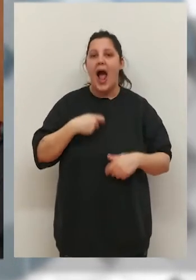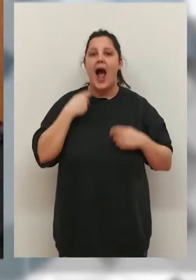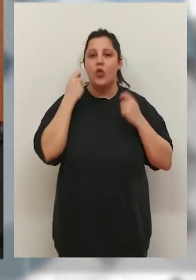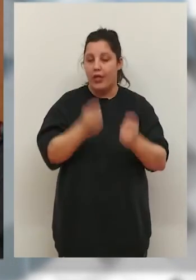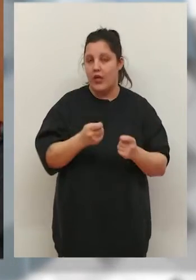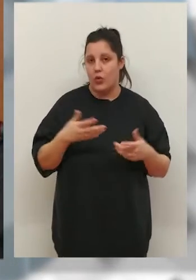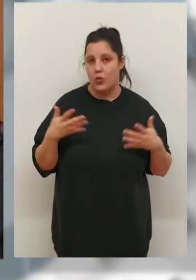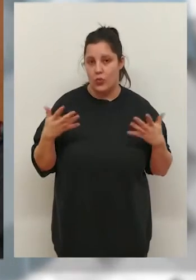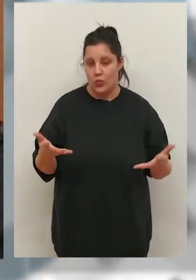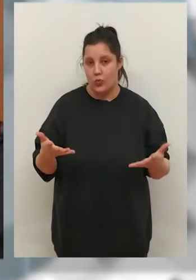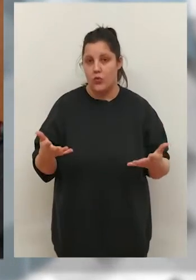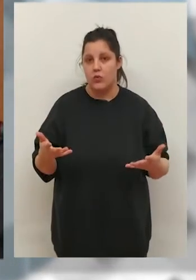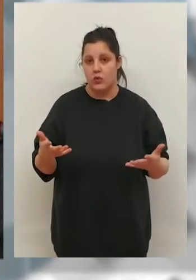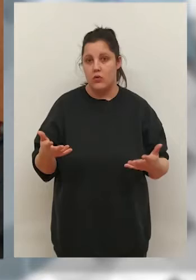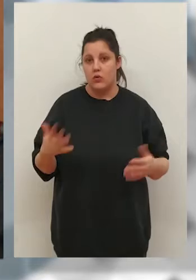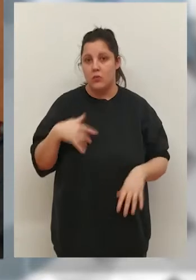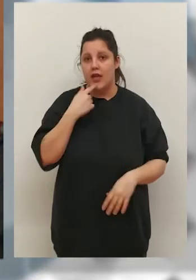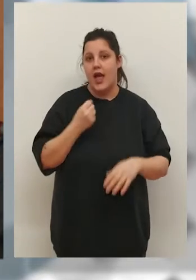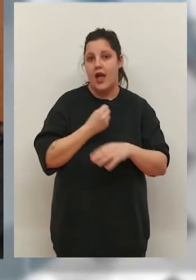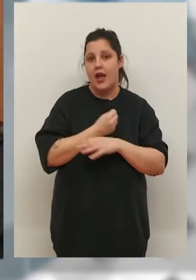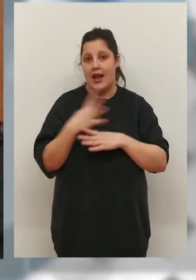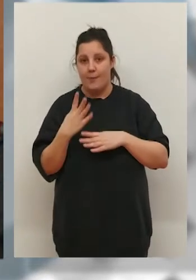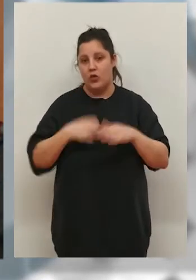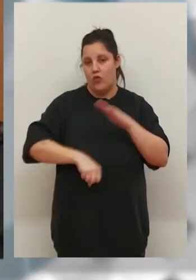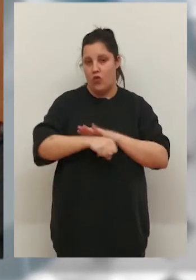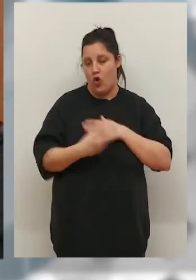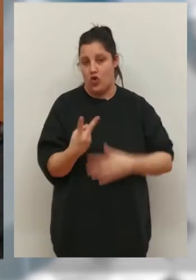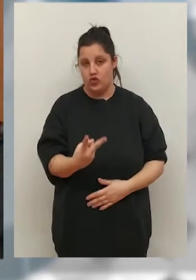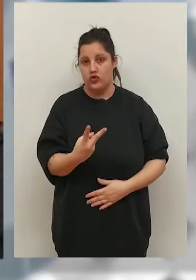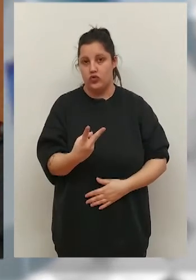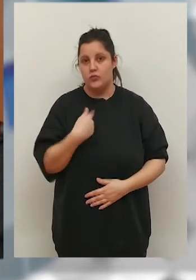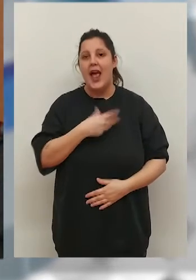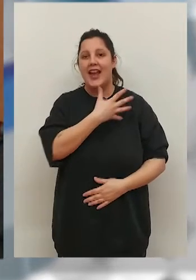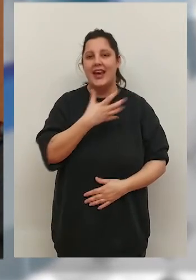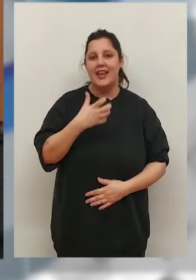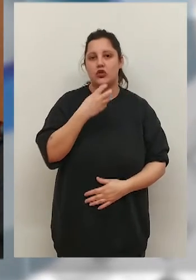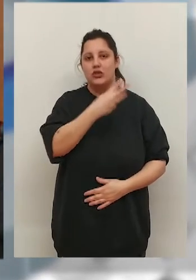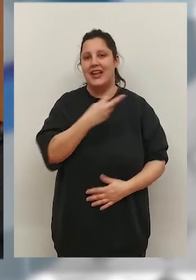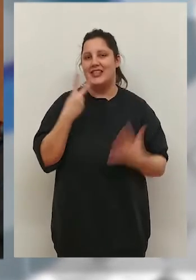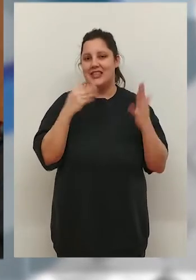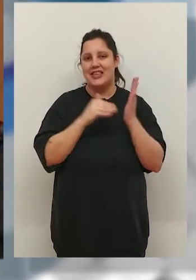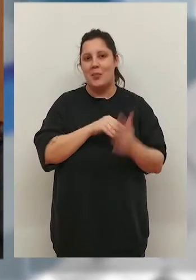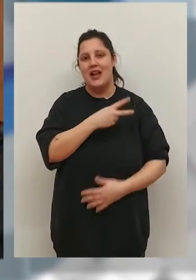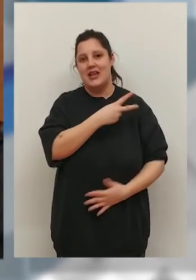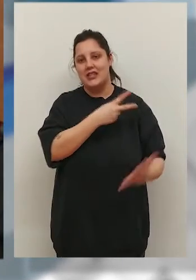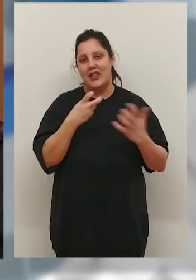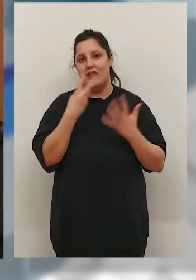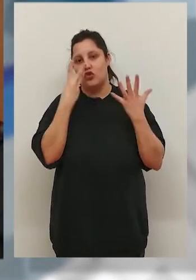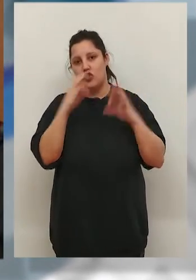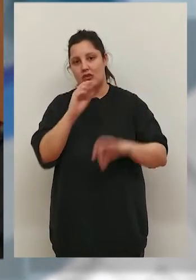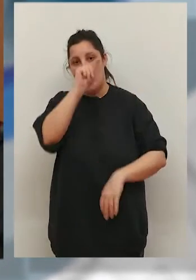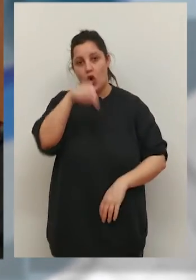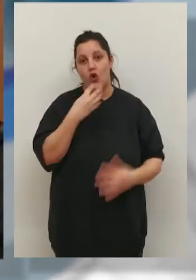final de adjudicación, que es a la UTE Campos de Fútbol Prado Viejo, es de 537